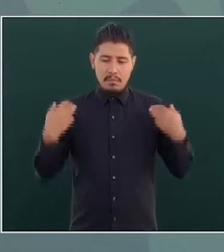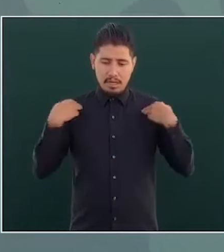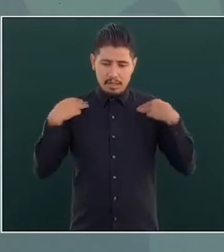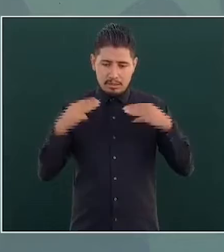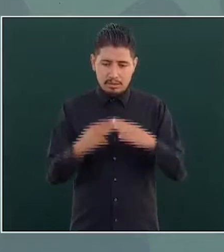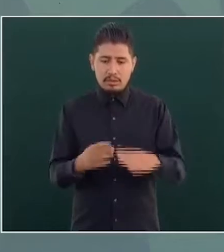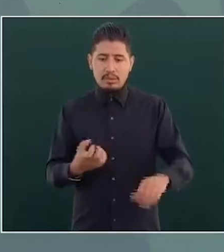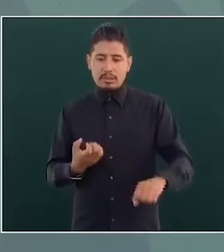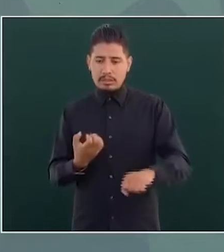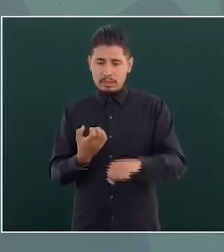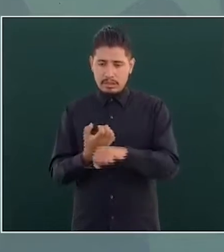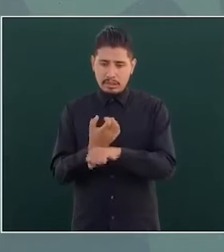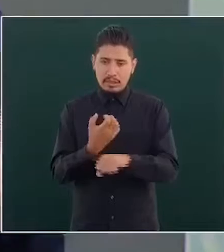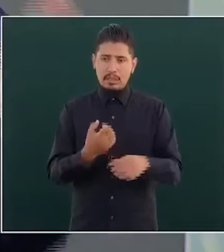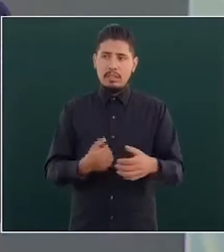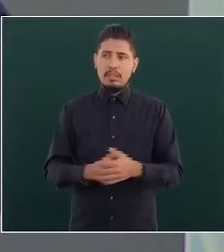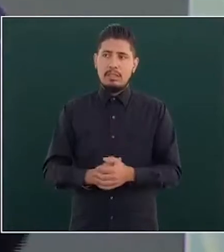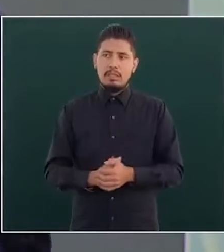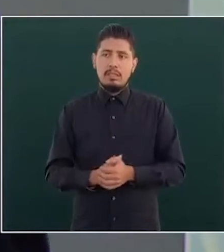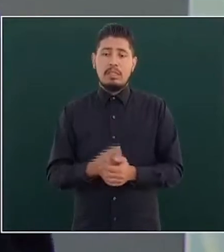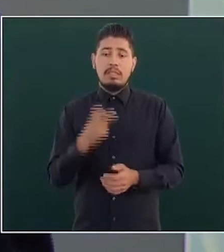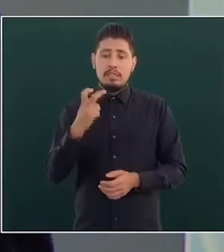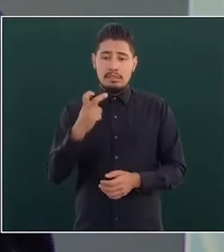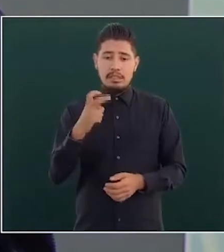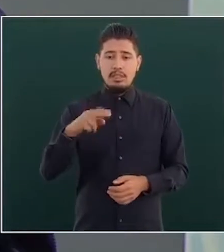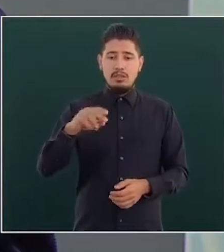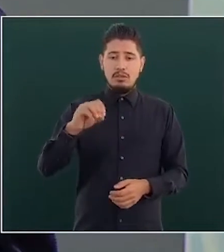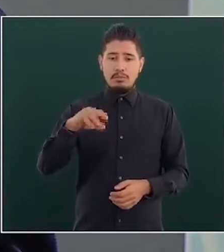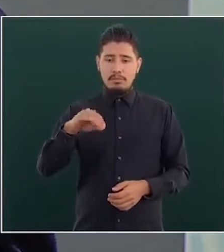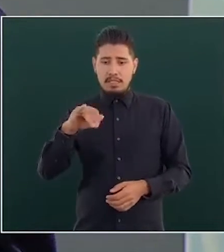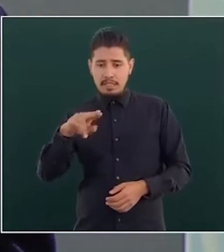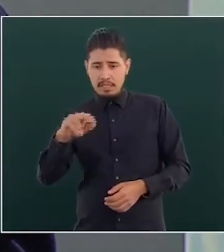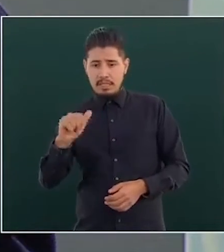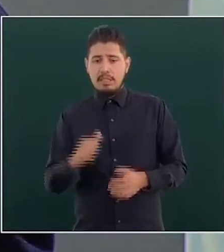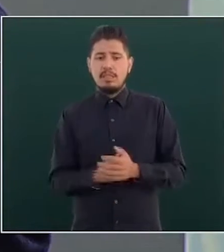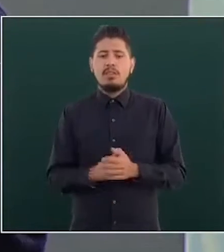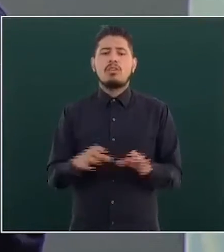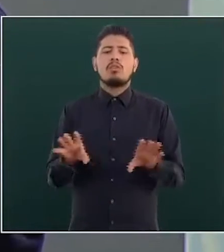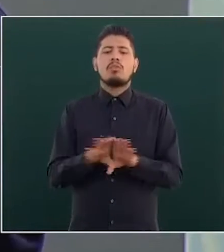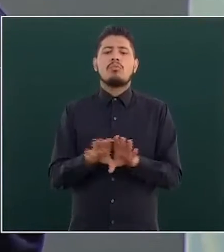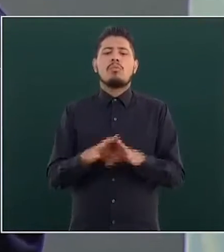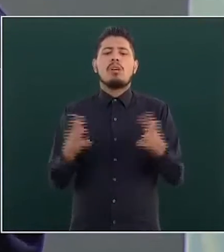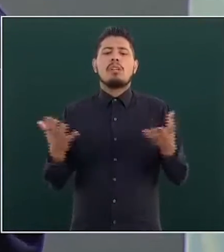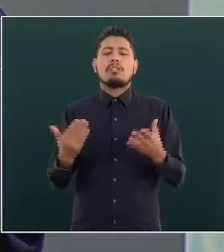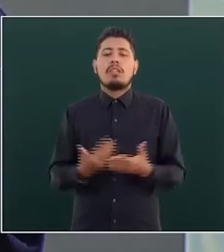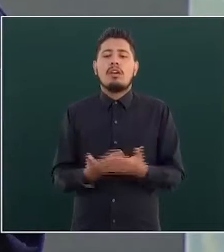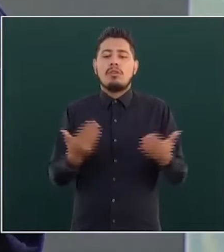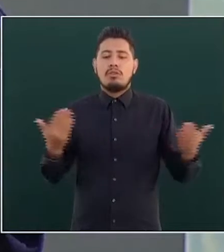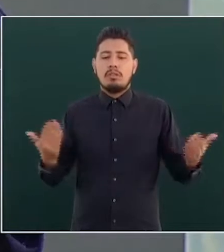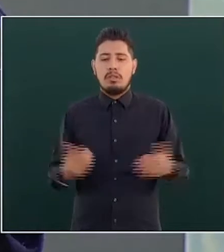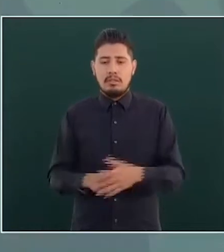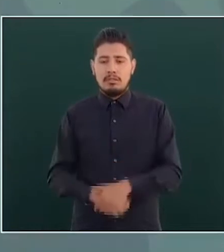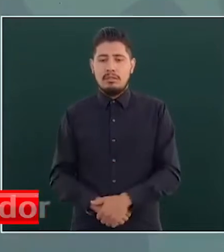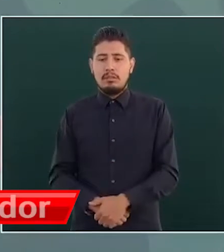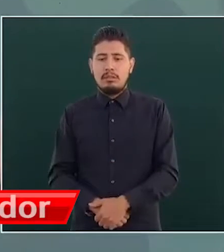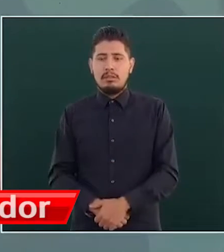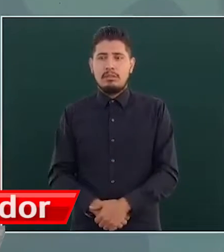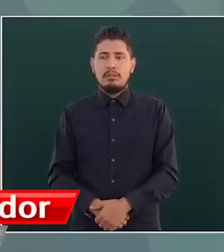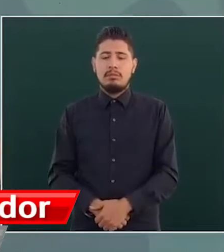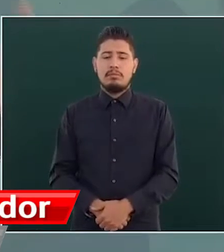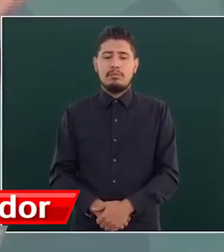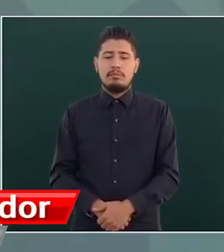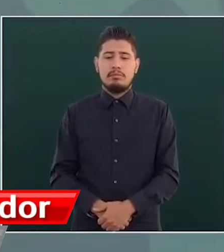estatales a esa nómina. ¿Cómo se hace actualmente? Pues